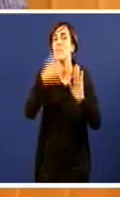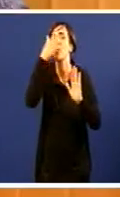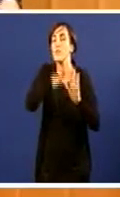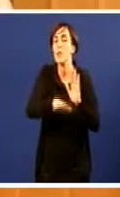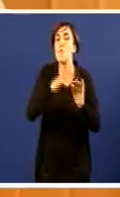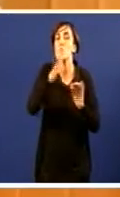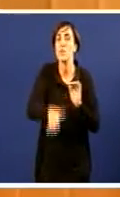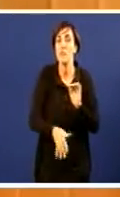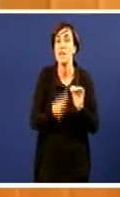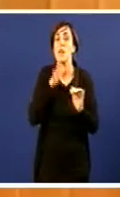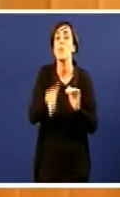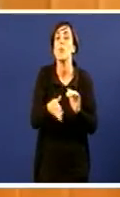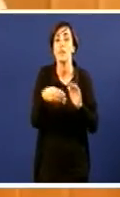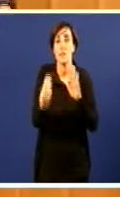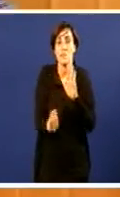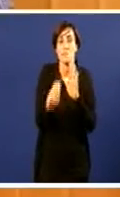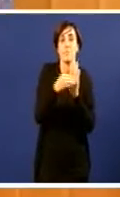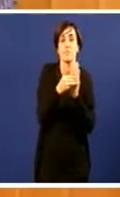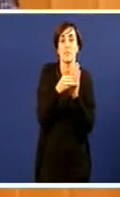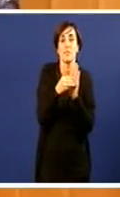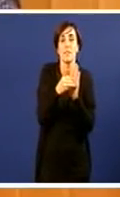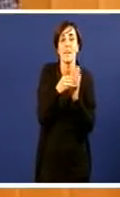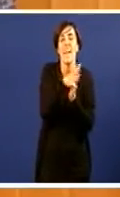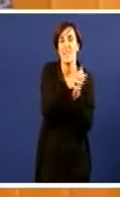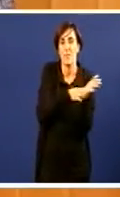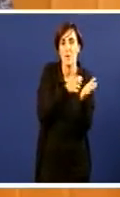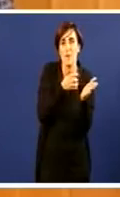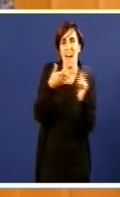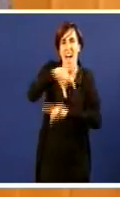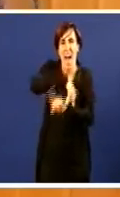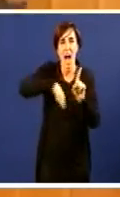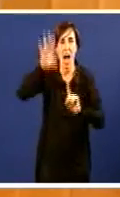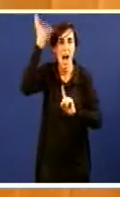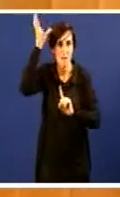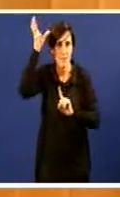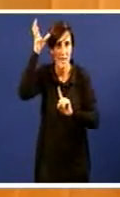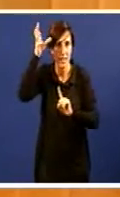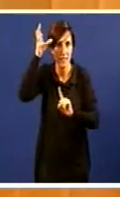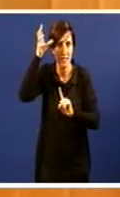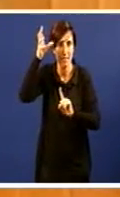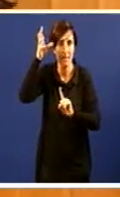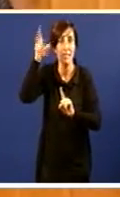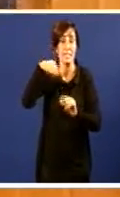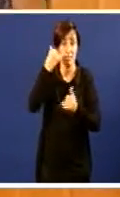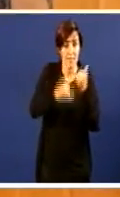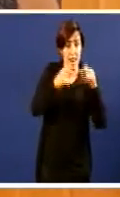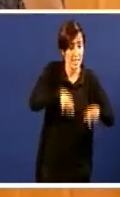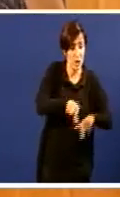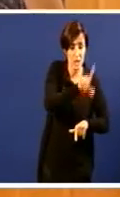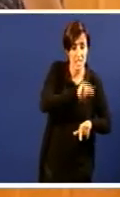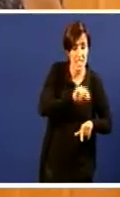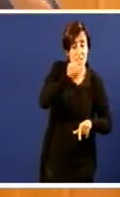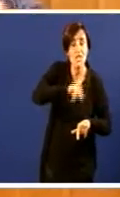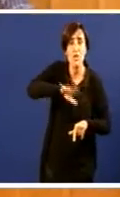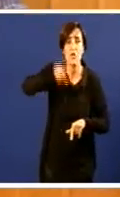introducese un aspecto clave, que é dicir que o informe ambiental, que é perceptivo, pero non vinculante, é dicir que o vai decidir Madrid, pois ten que ser,